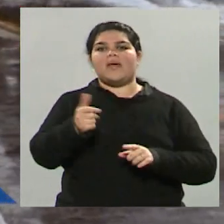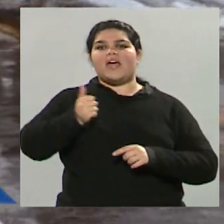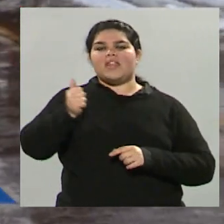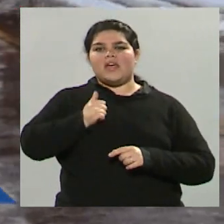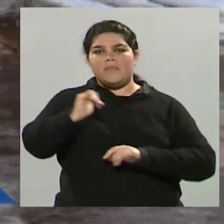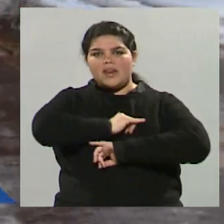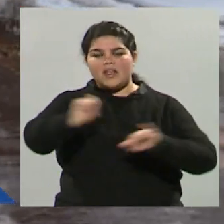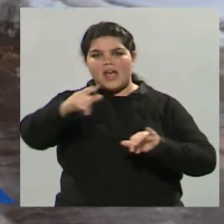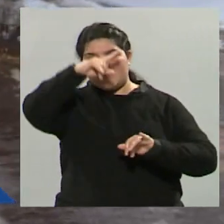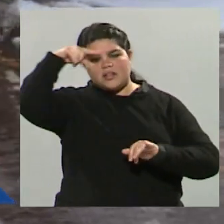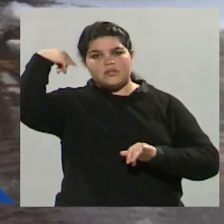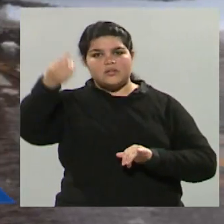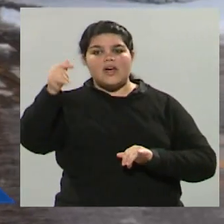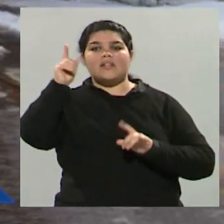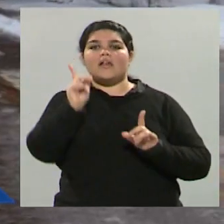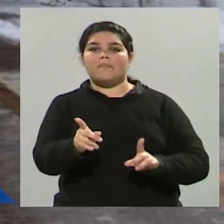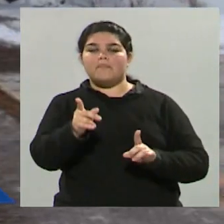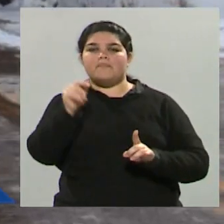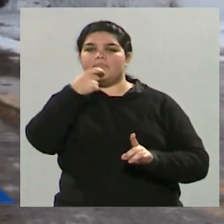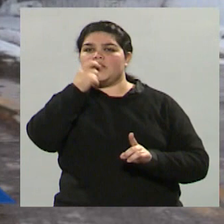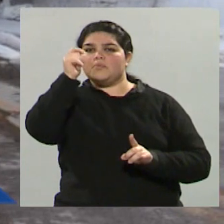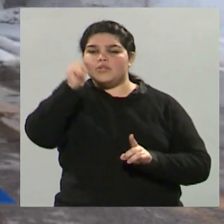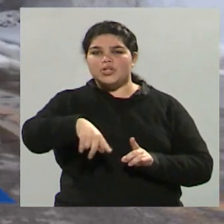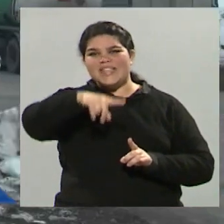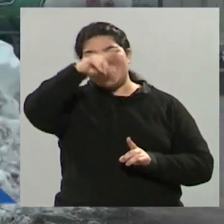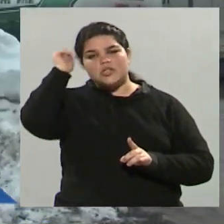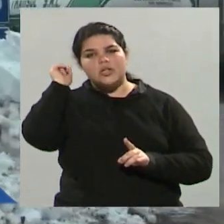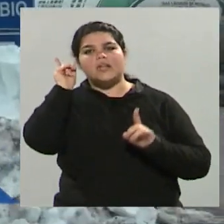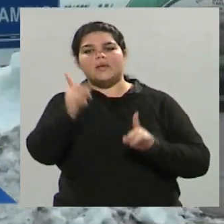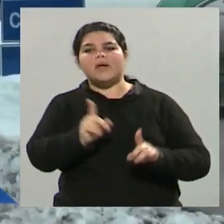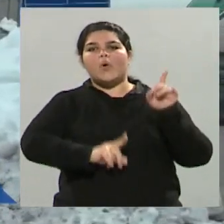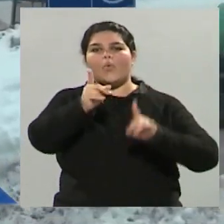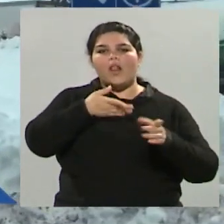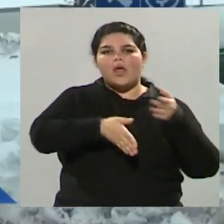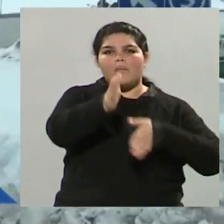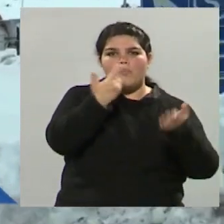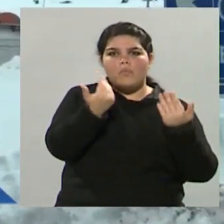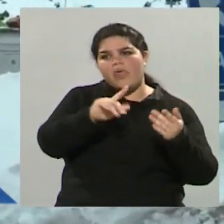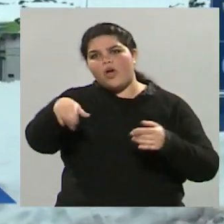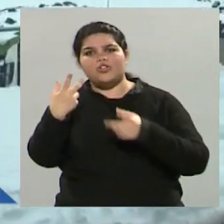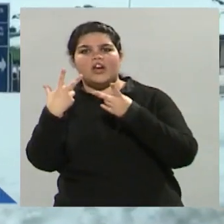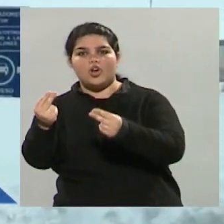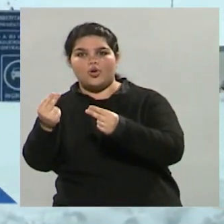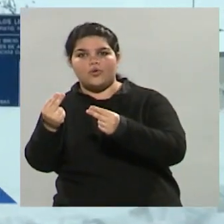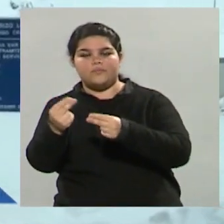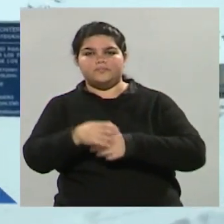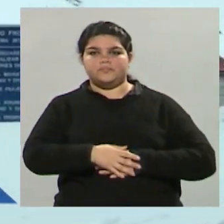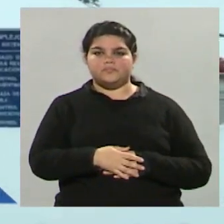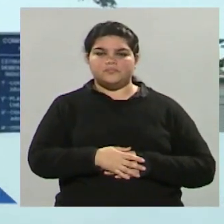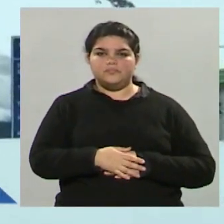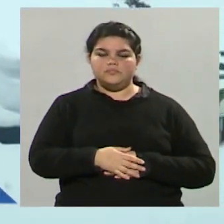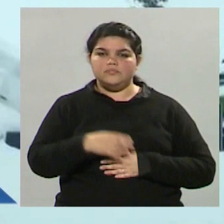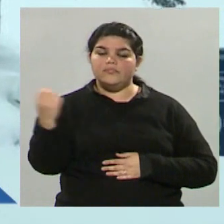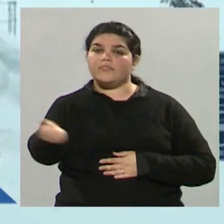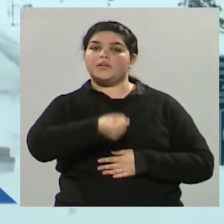en rutas nacionales, la policía de Mendoza para rutas nacionales, cuáles estaban transitables y cuáles no. Lo que sé es decirle a